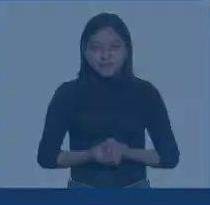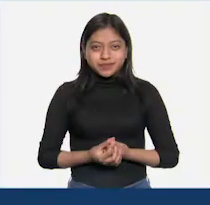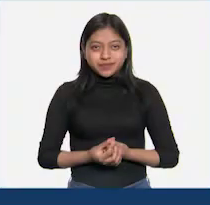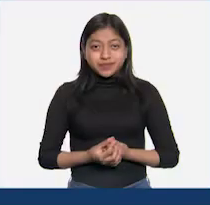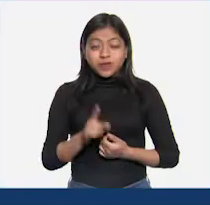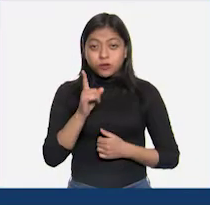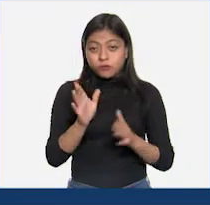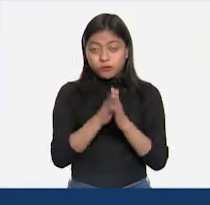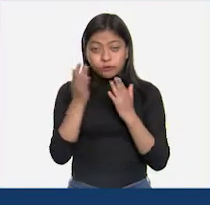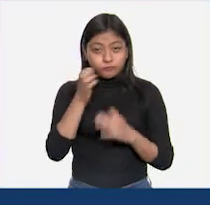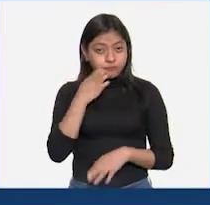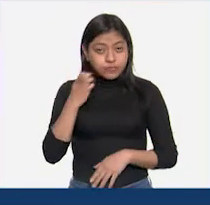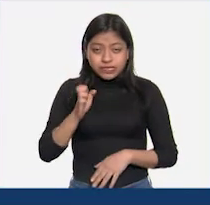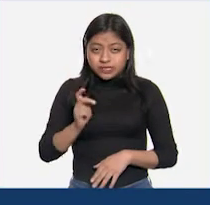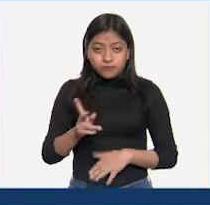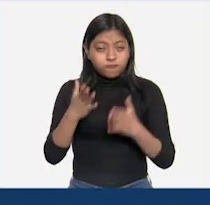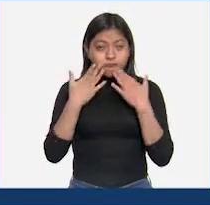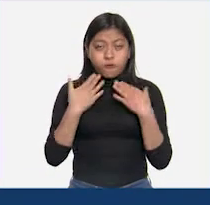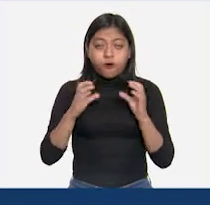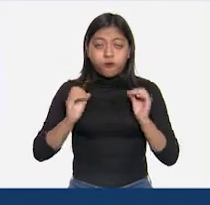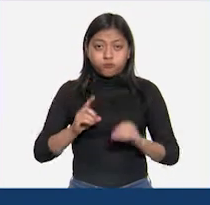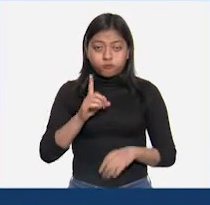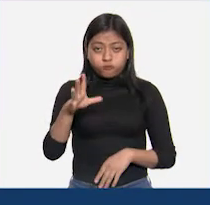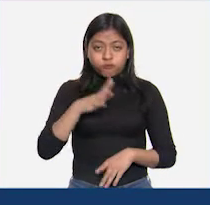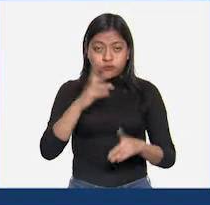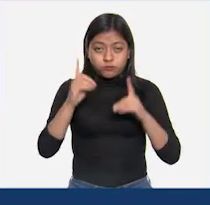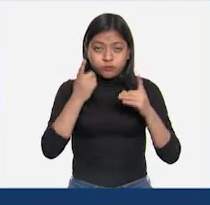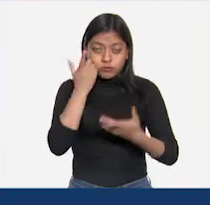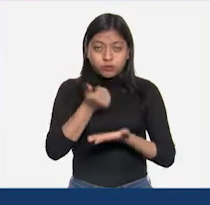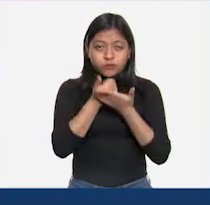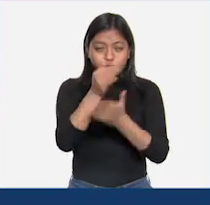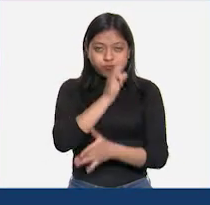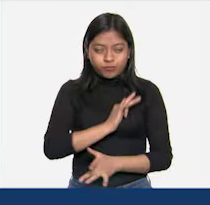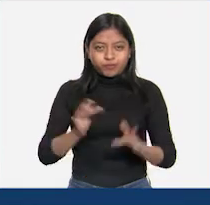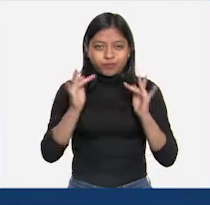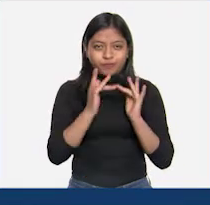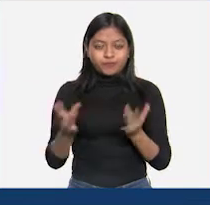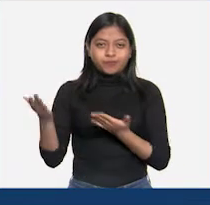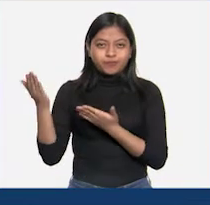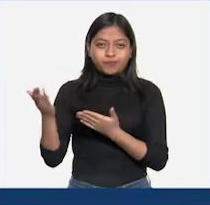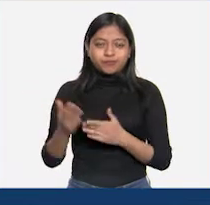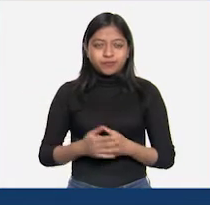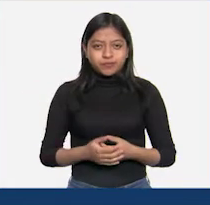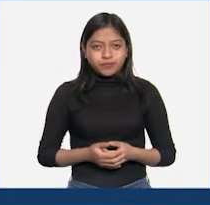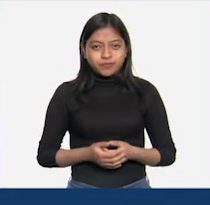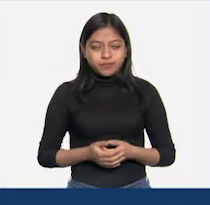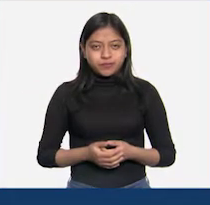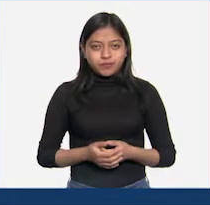Si no tienes el libro de texto, o necesitas ayuda para responder las preguntas, contáctanos.